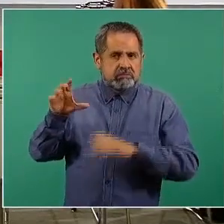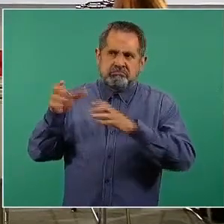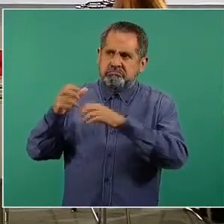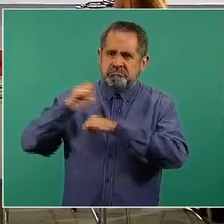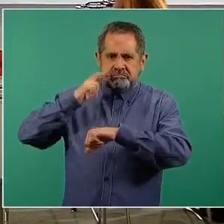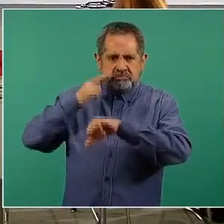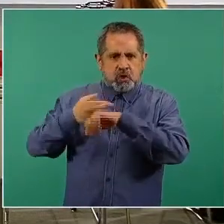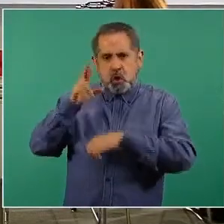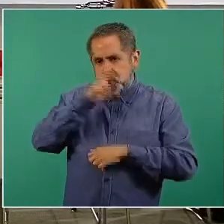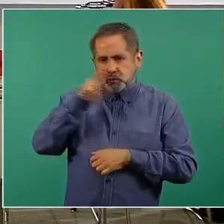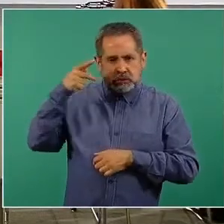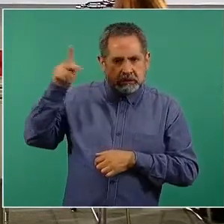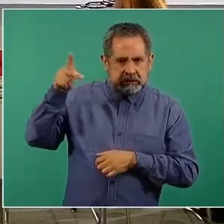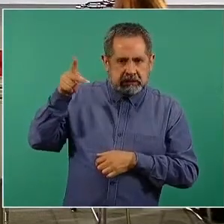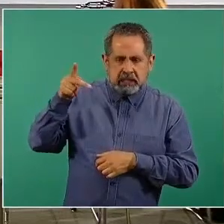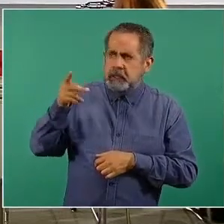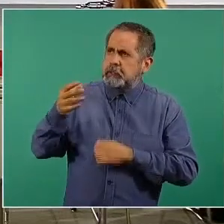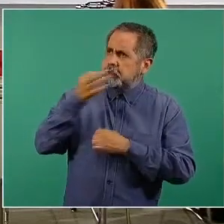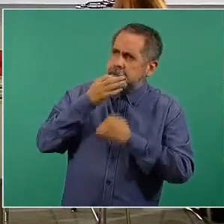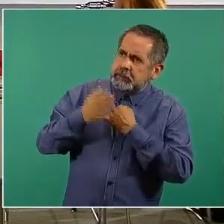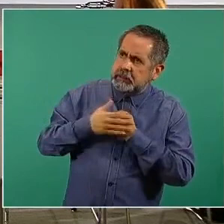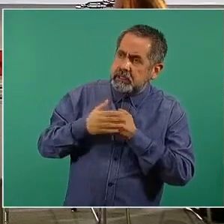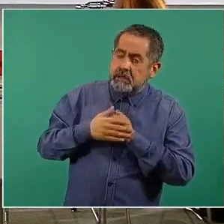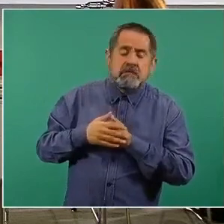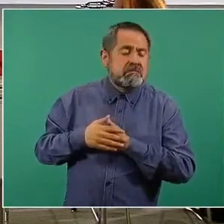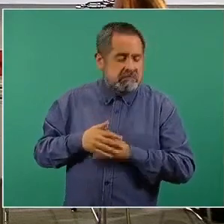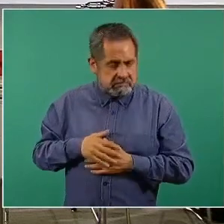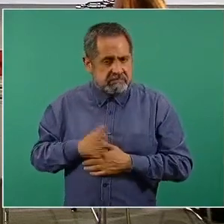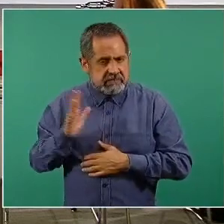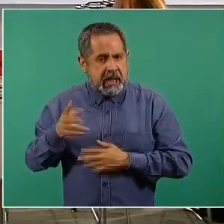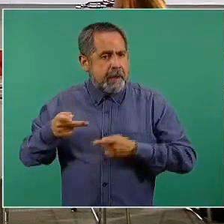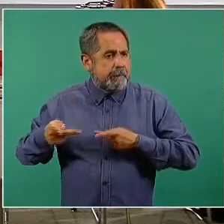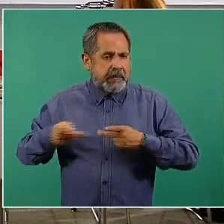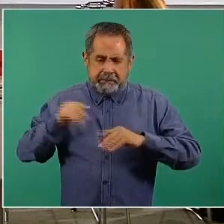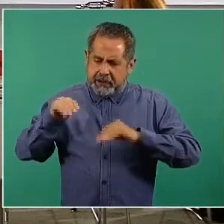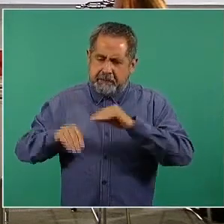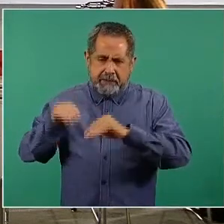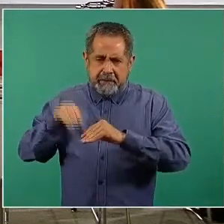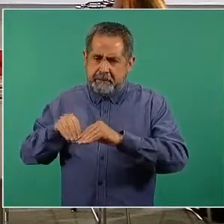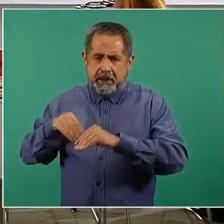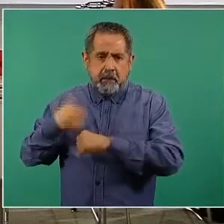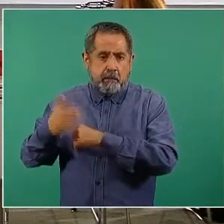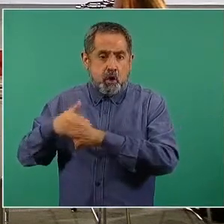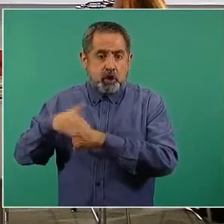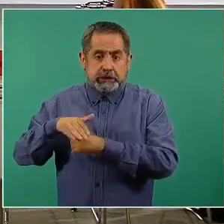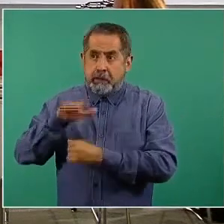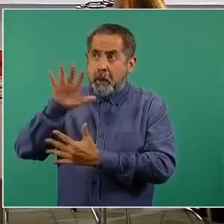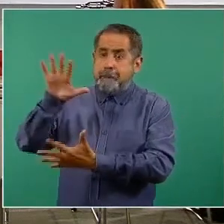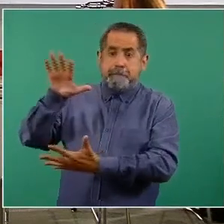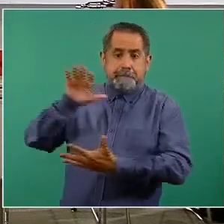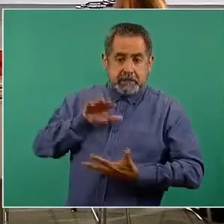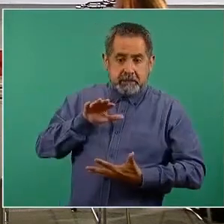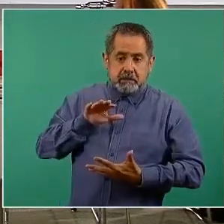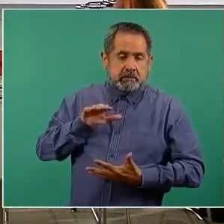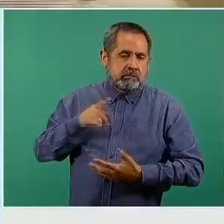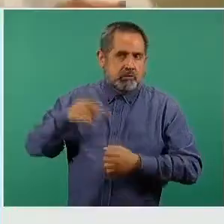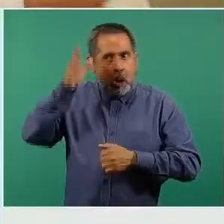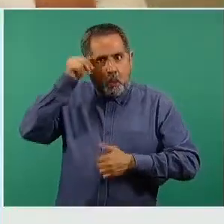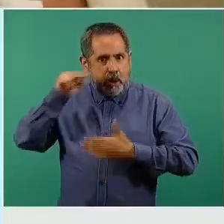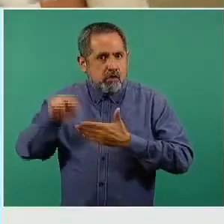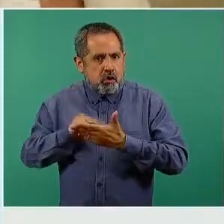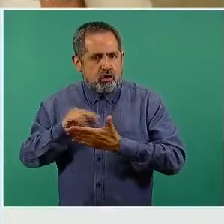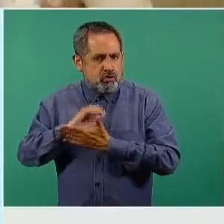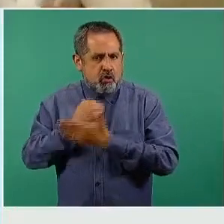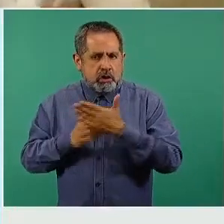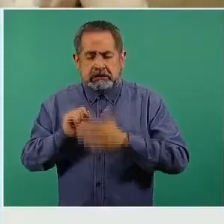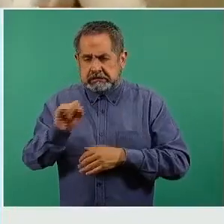Directa, el gobierno de Rusia, que nos indica que ya está parando el nuevo abastecimiento programado, de acuerdo al convenio, con el